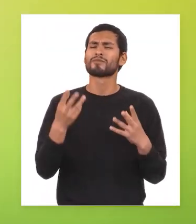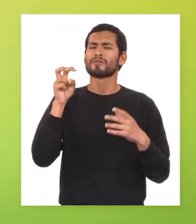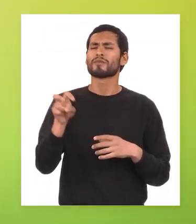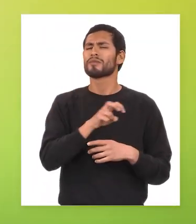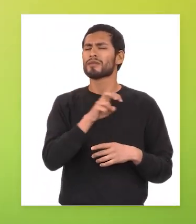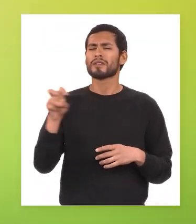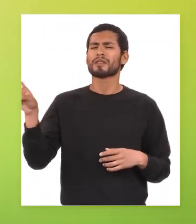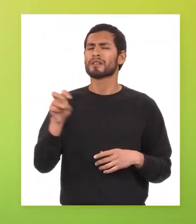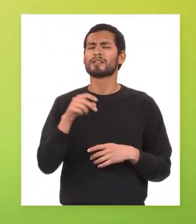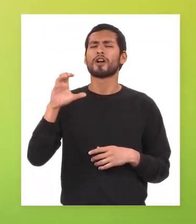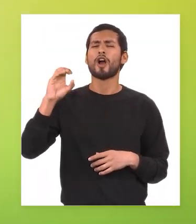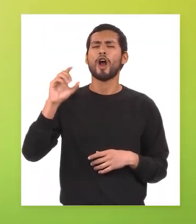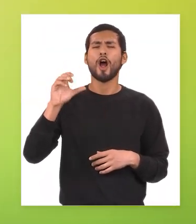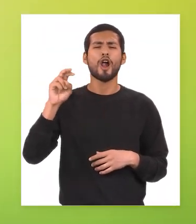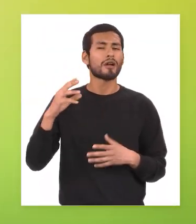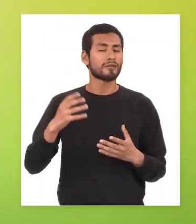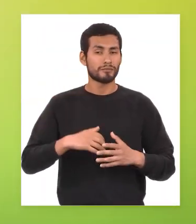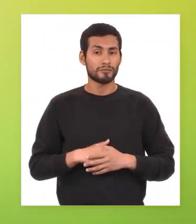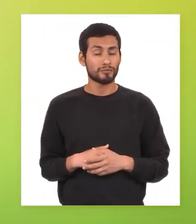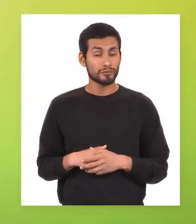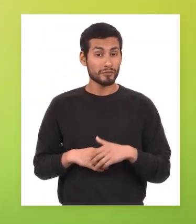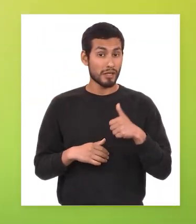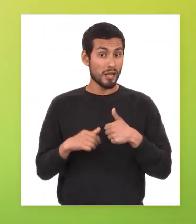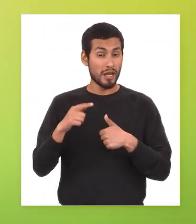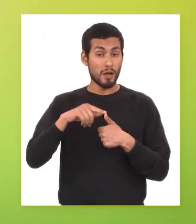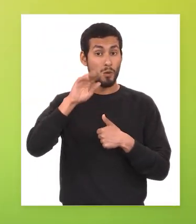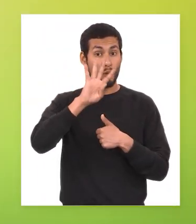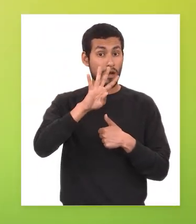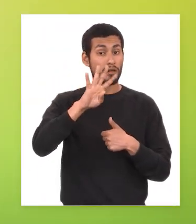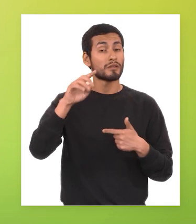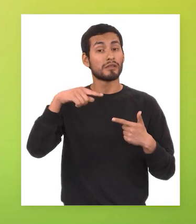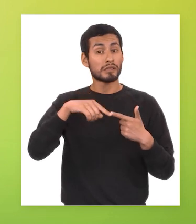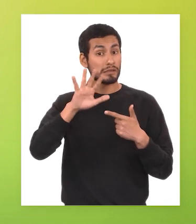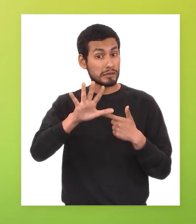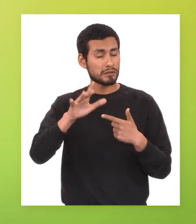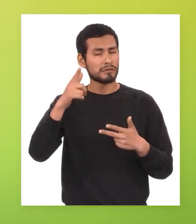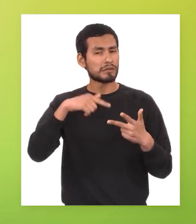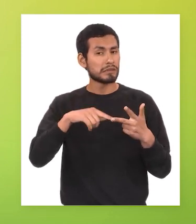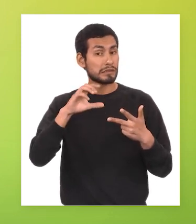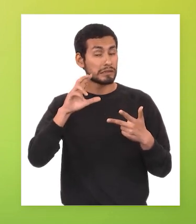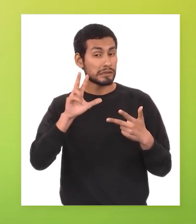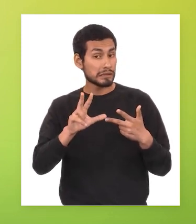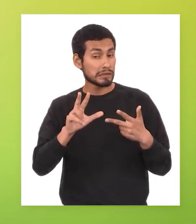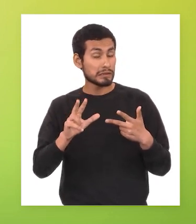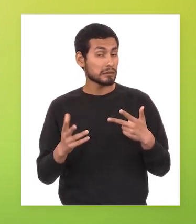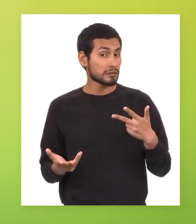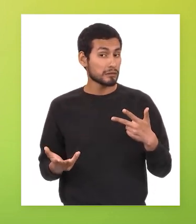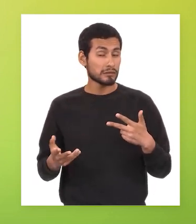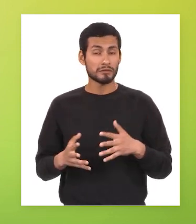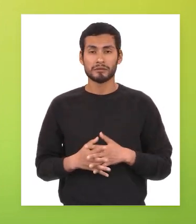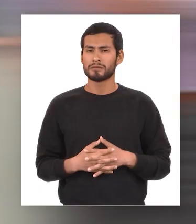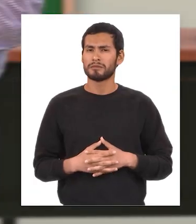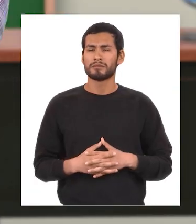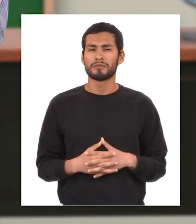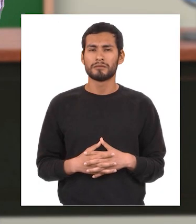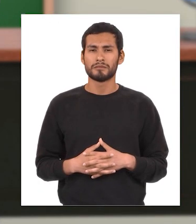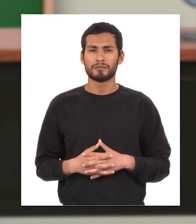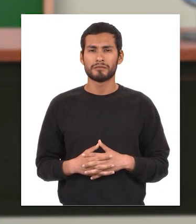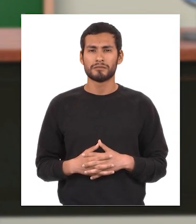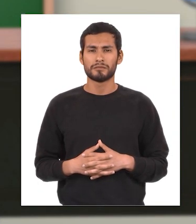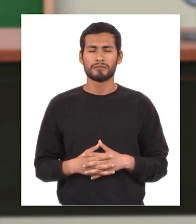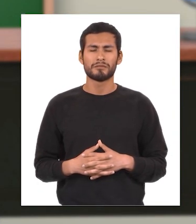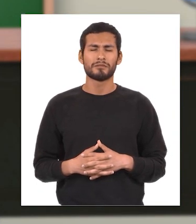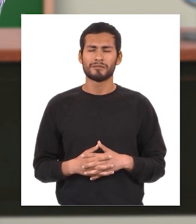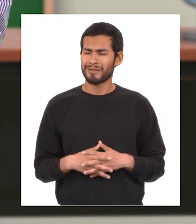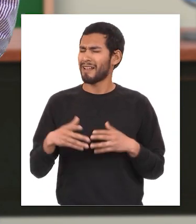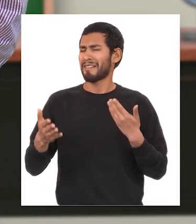viajes realizó cristóbal colón a 4 de 5 3 está súper